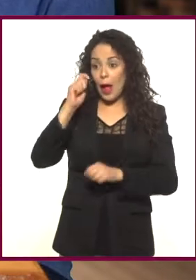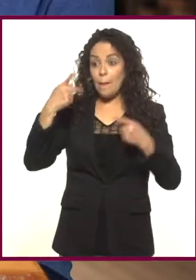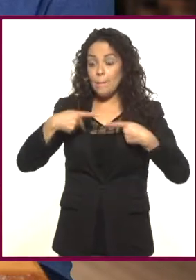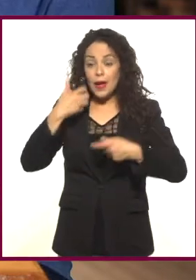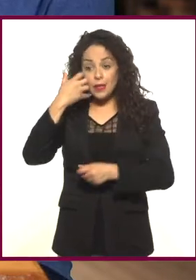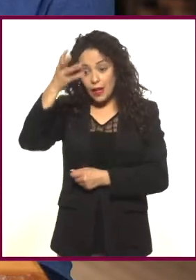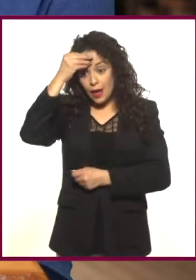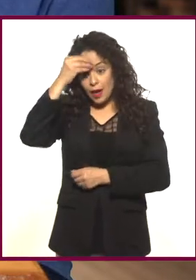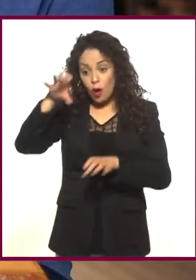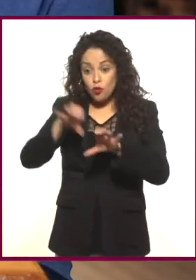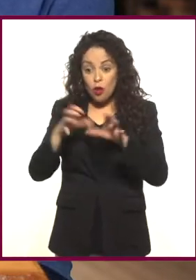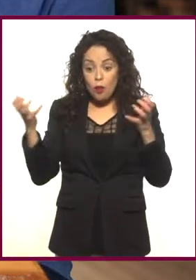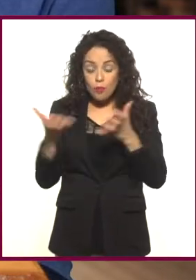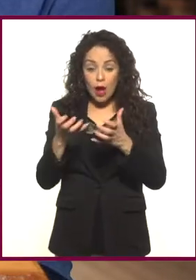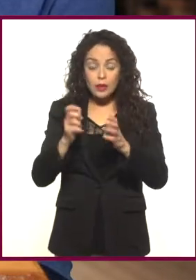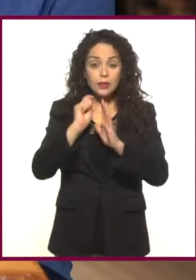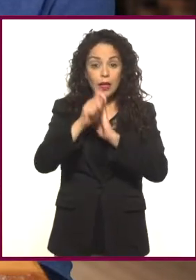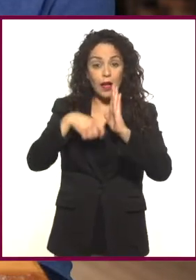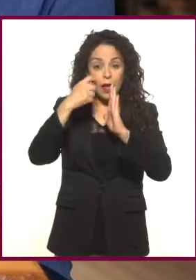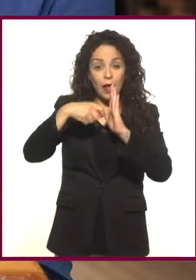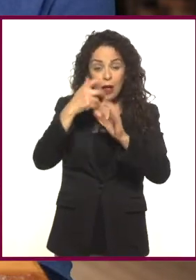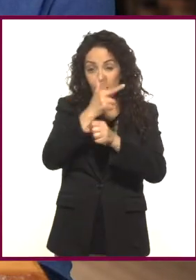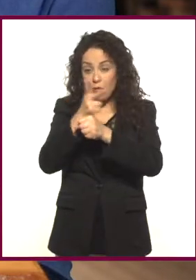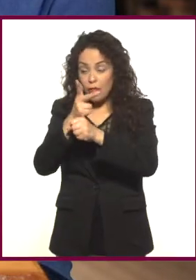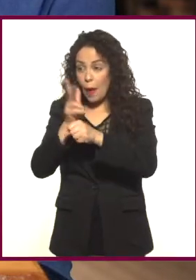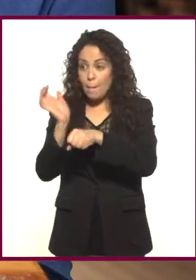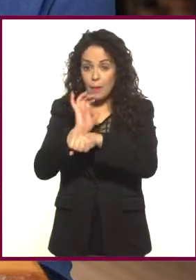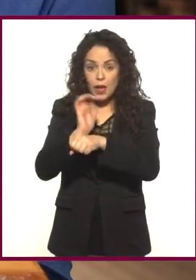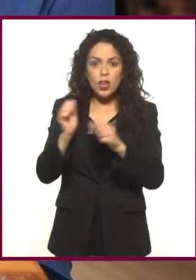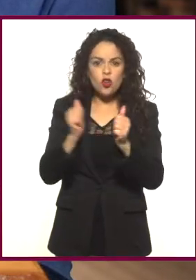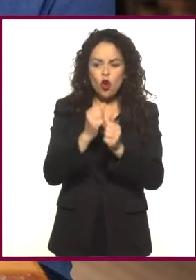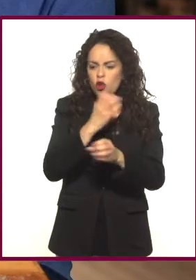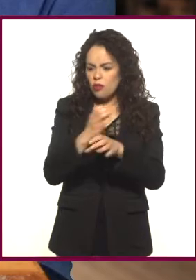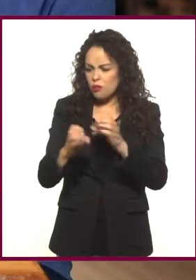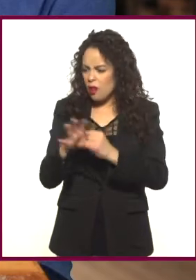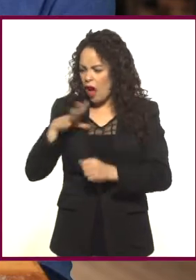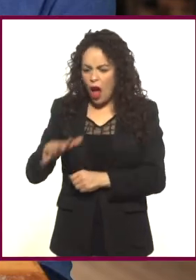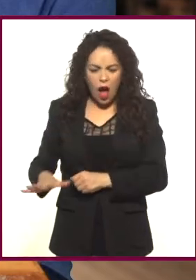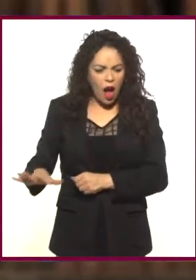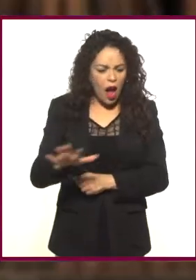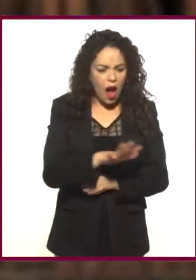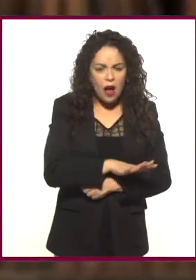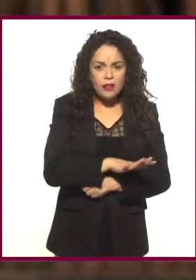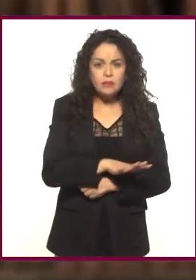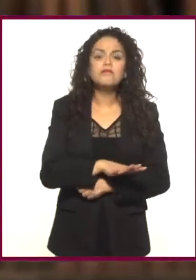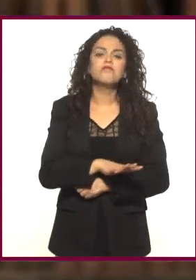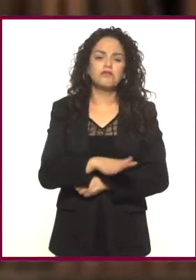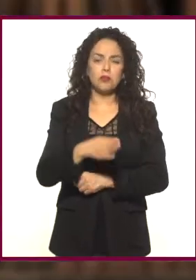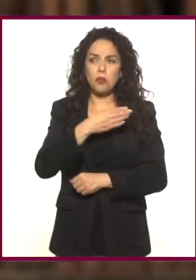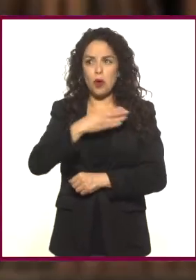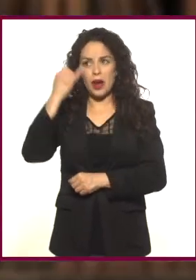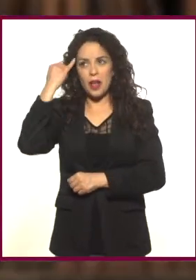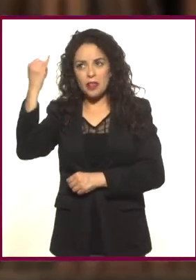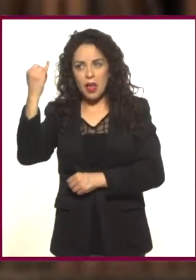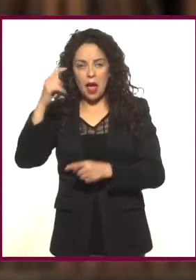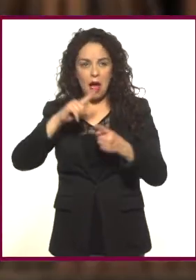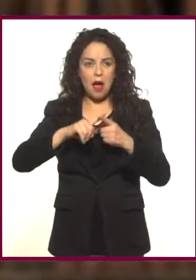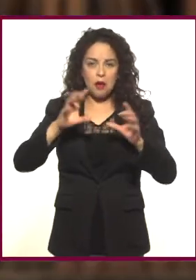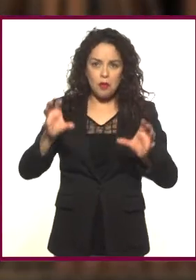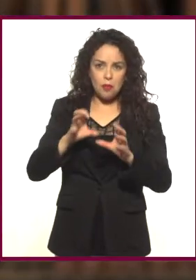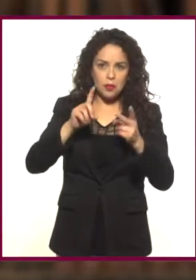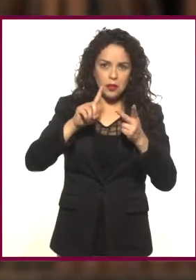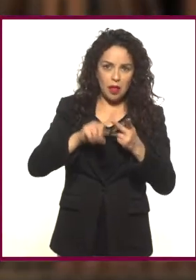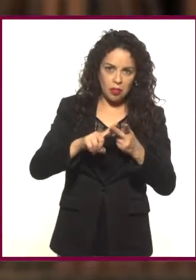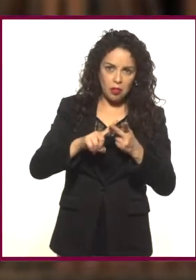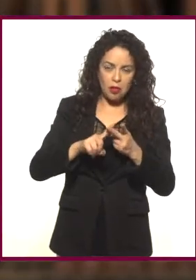quiere aprender a hacer una película con herramientas que tenemos a nuestro alcance. Una buena idea, una computadora, una cámara